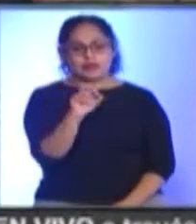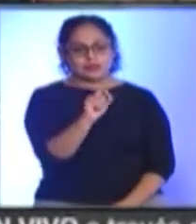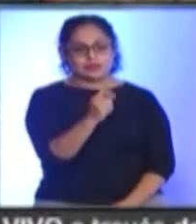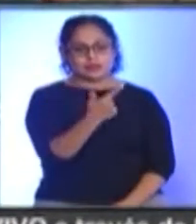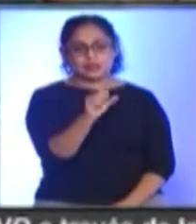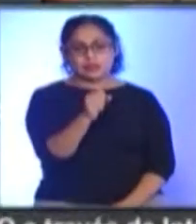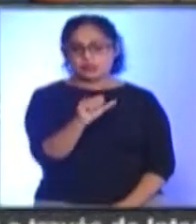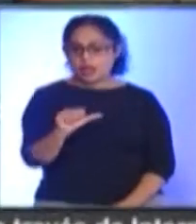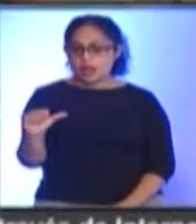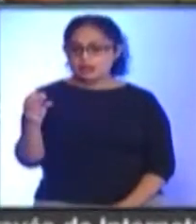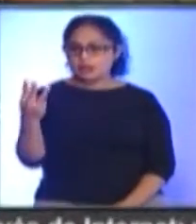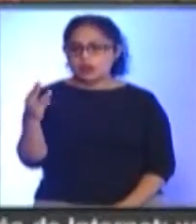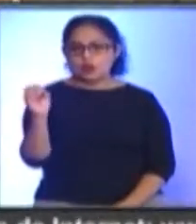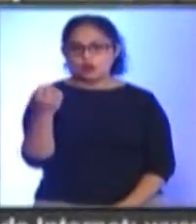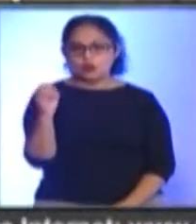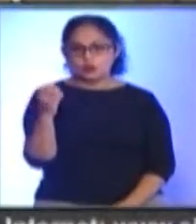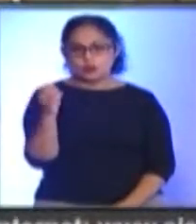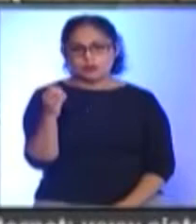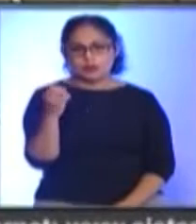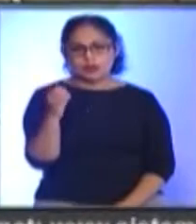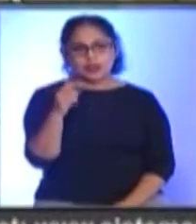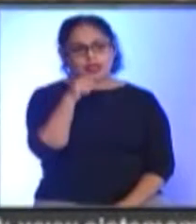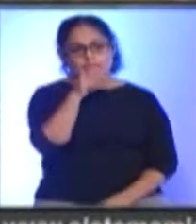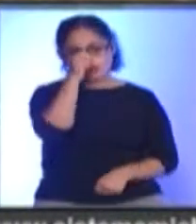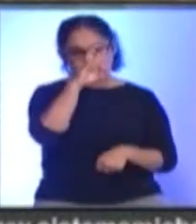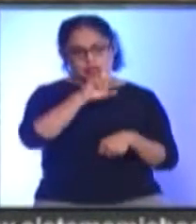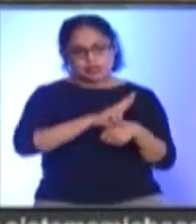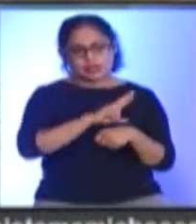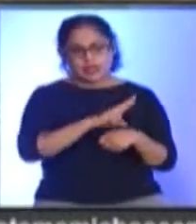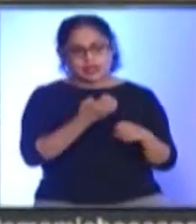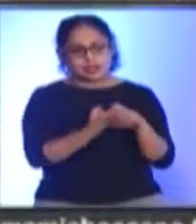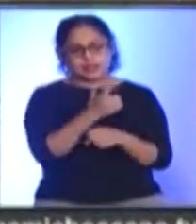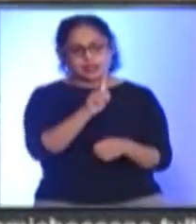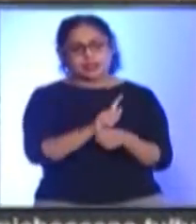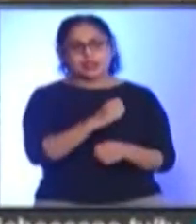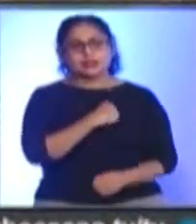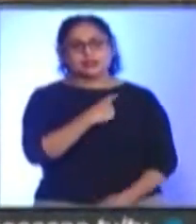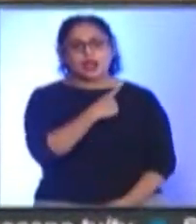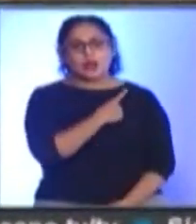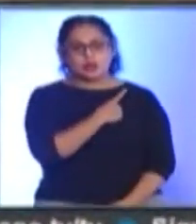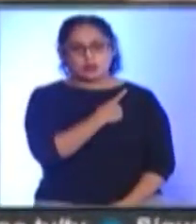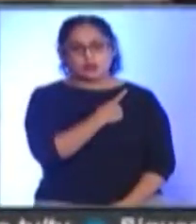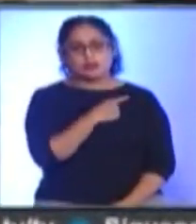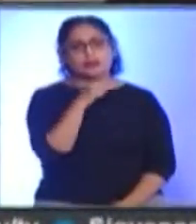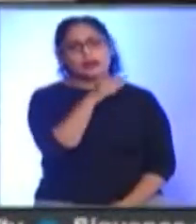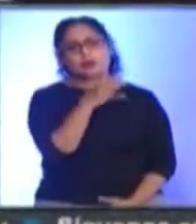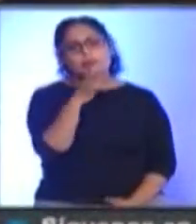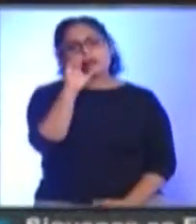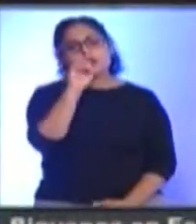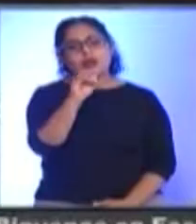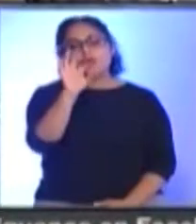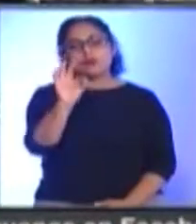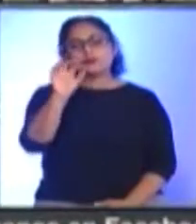Michoacán De octubre recibido Por la Secretaría Estatal de Salud Con una tasa de reproducción Del cero punto